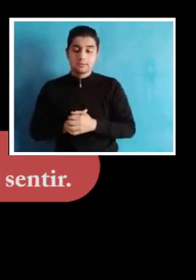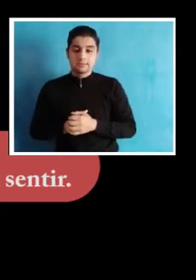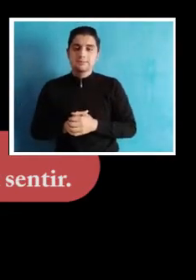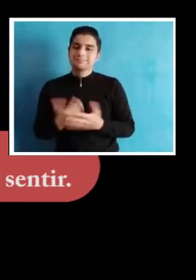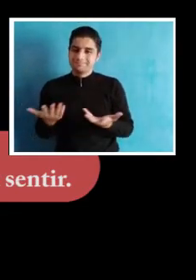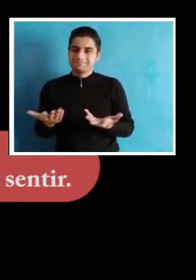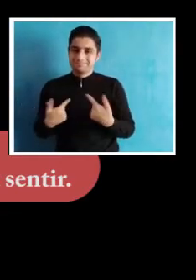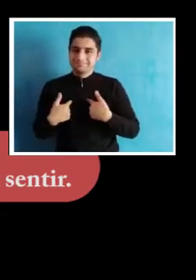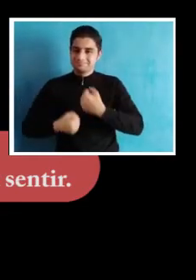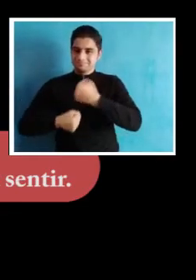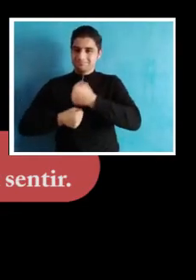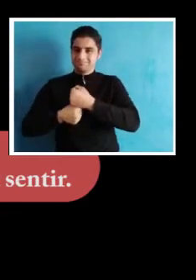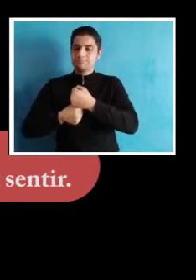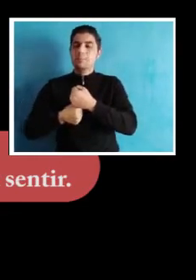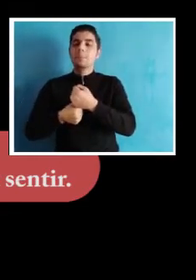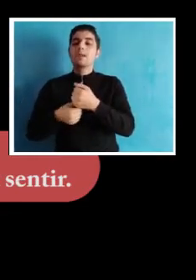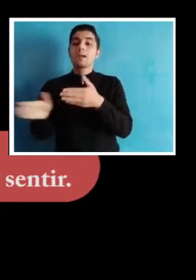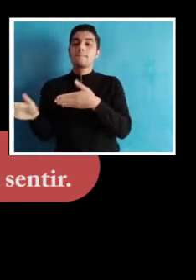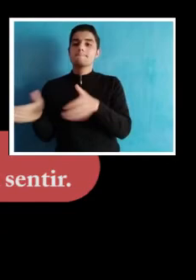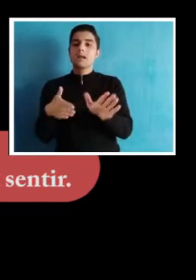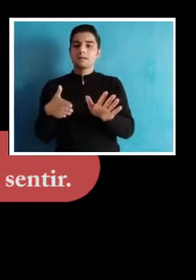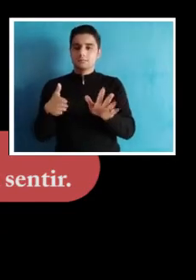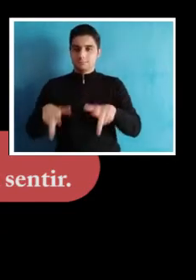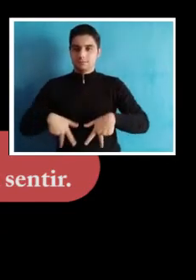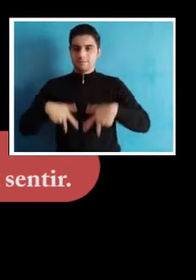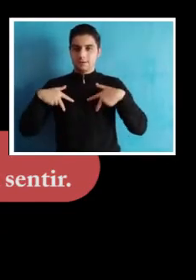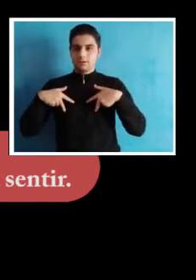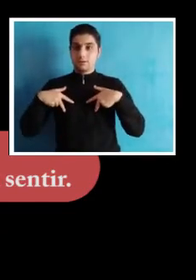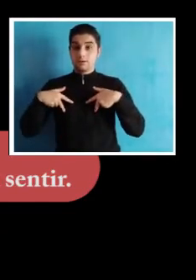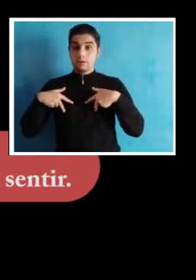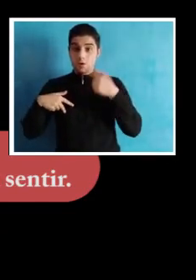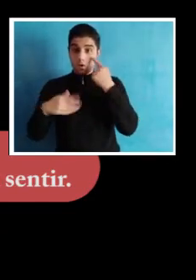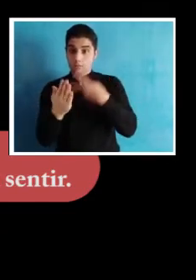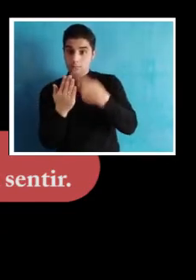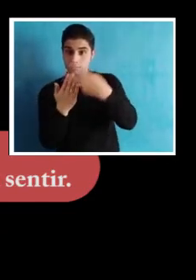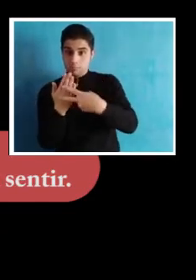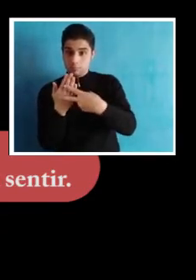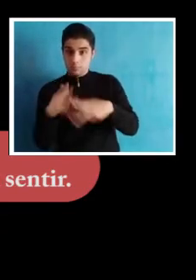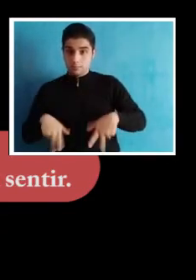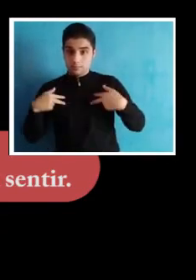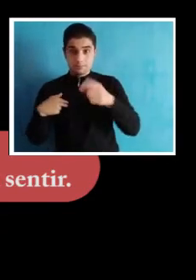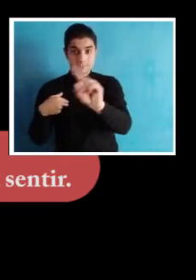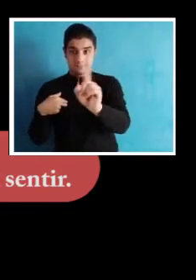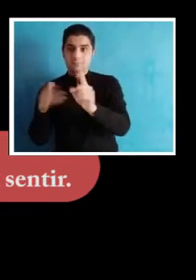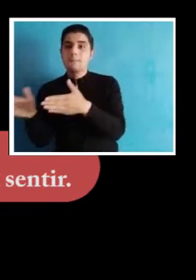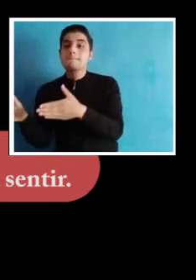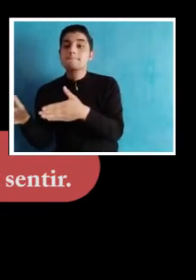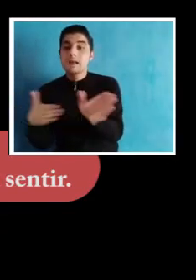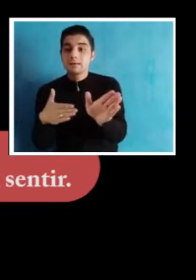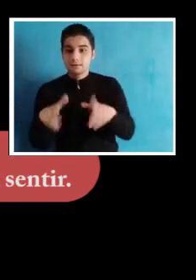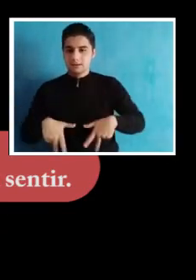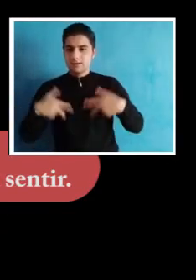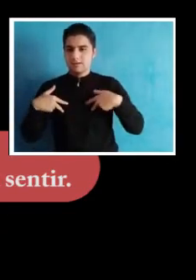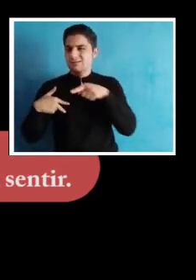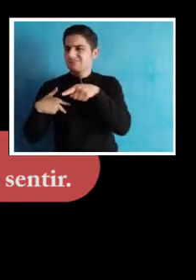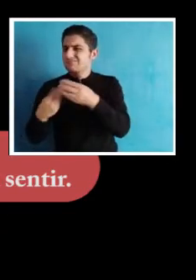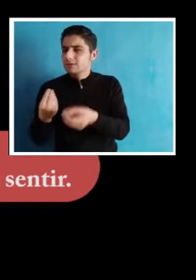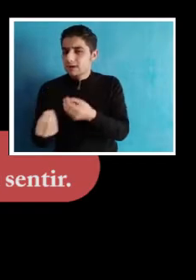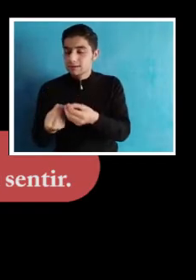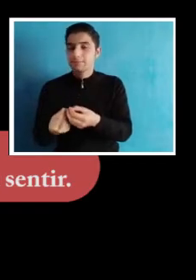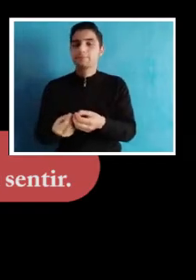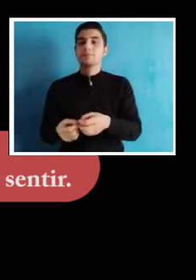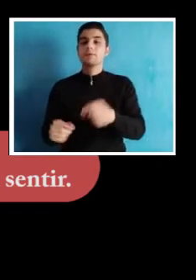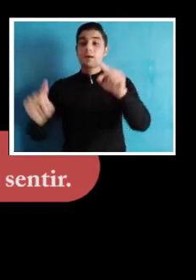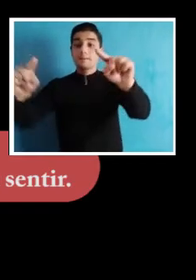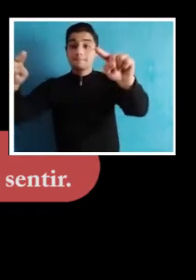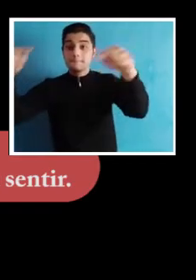Por eso he empezado a trabajar algo que yo llamo el plan de vida, no el proyecto de vida, sino el plan de vida, que consiste en hacer